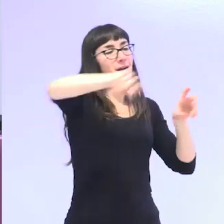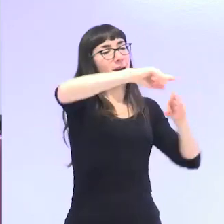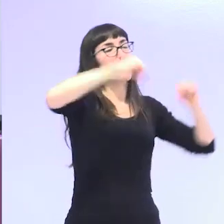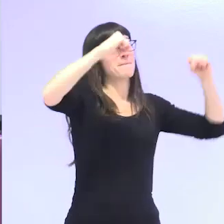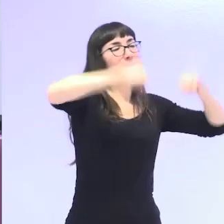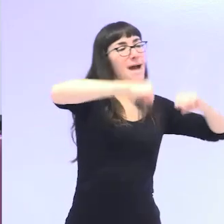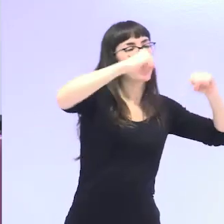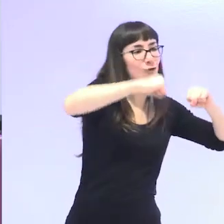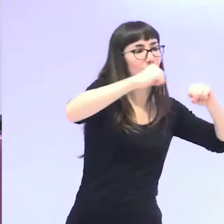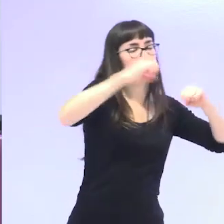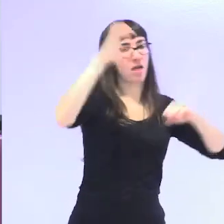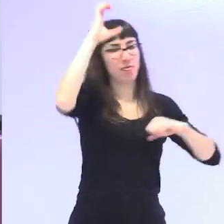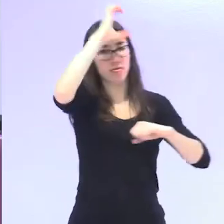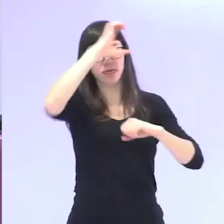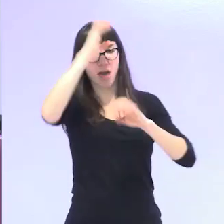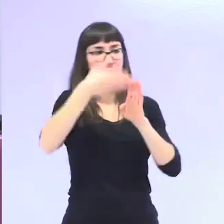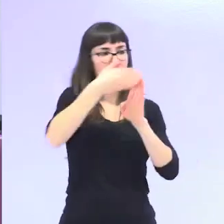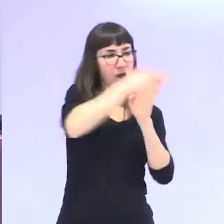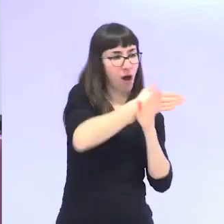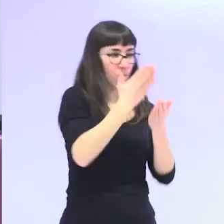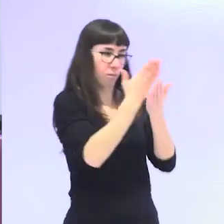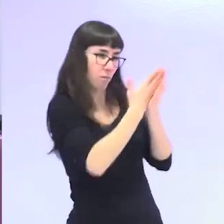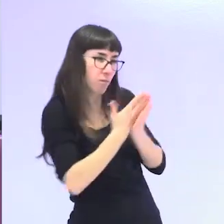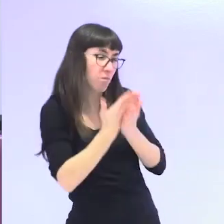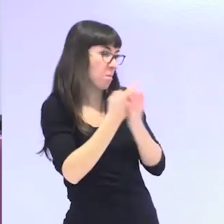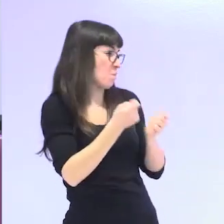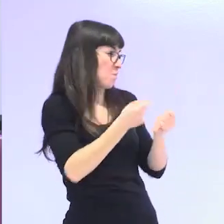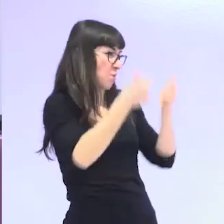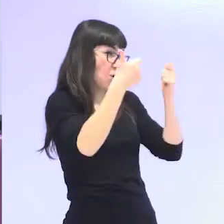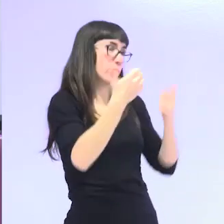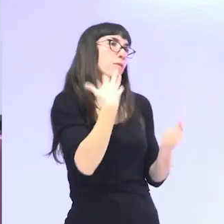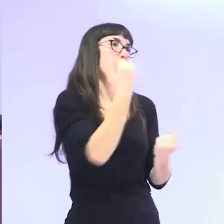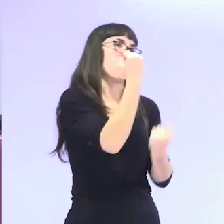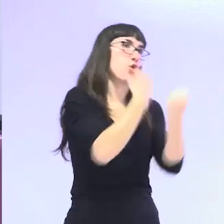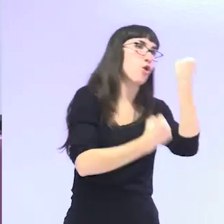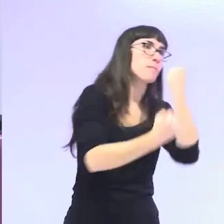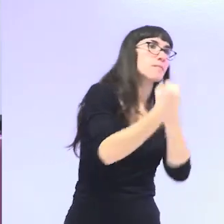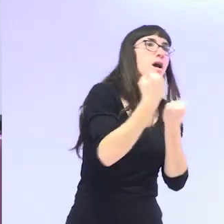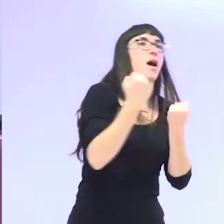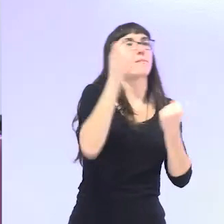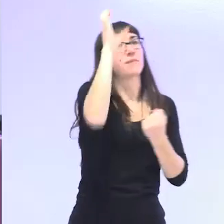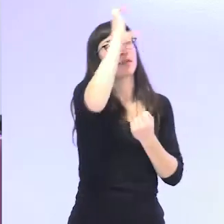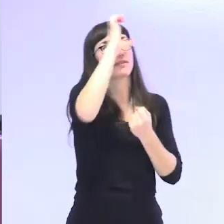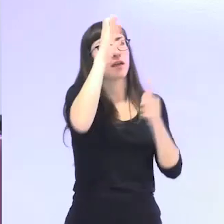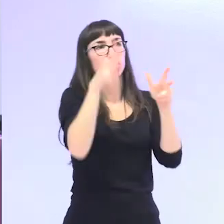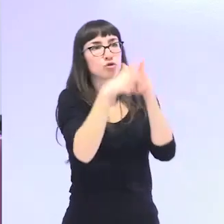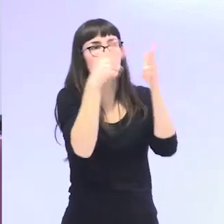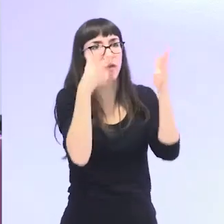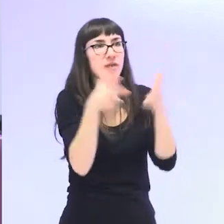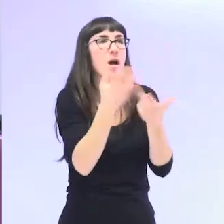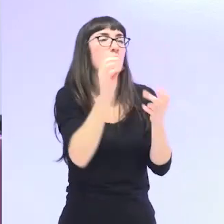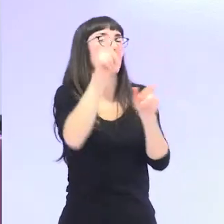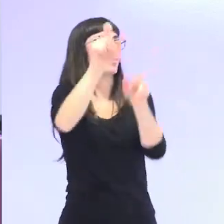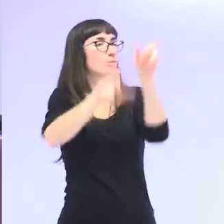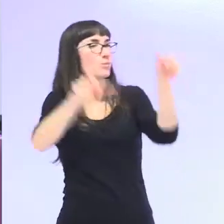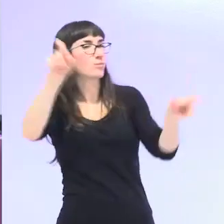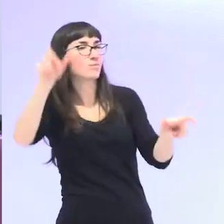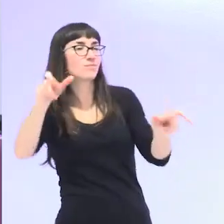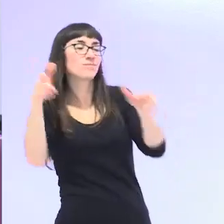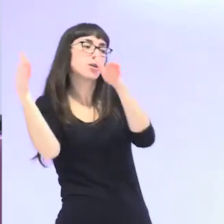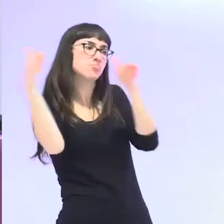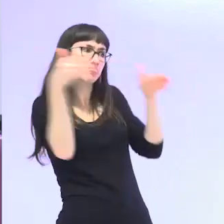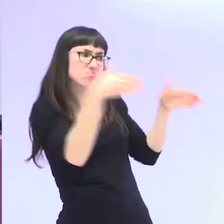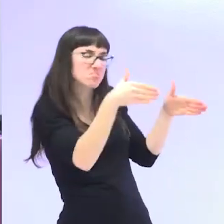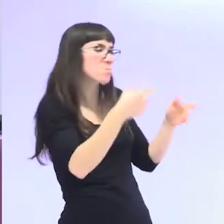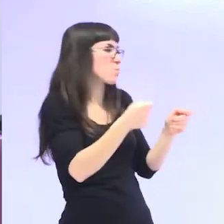envejecimiento en el ámbito científico, en el ámbito económico, en las ciencias sociales, incluso en el ámbito demográfico. Se tardó tiempo en